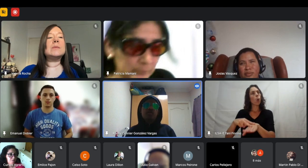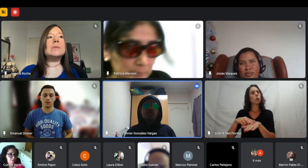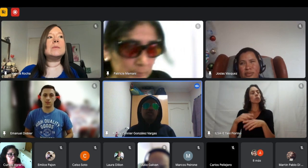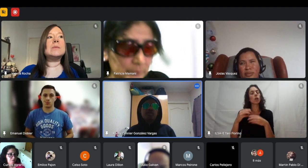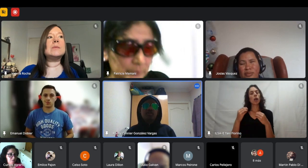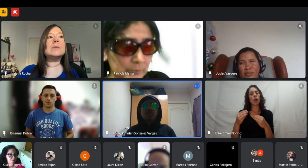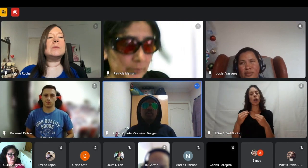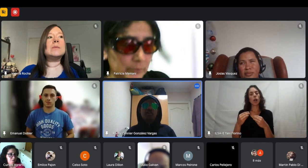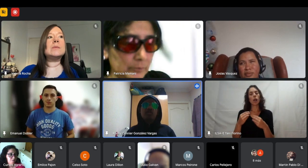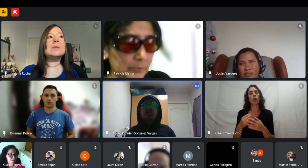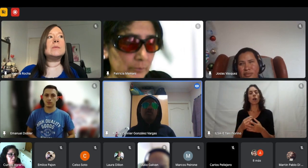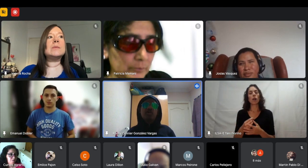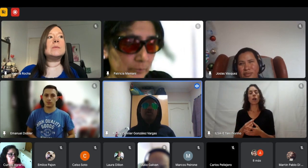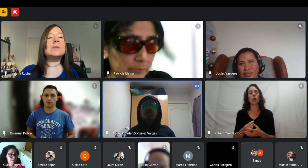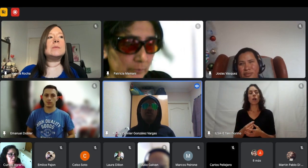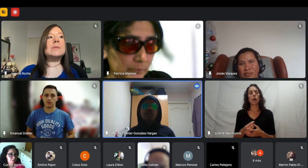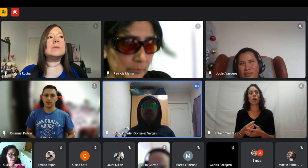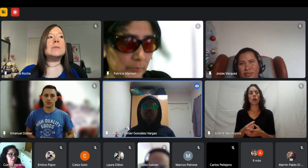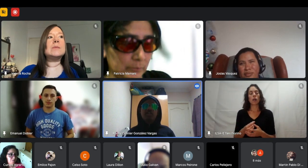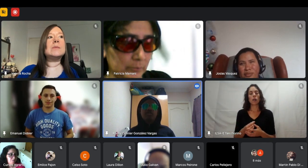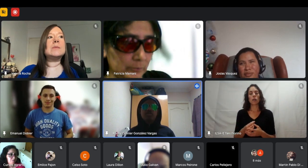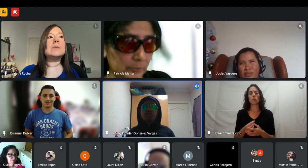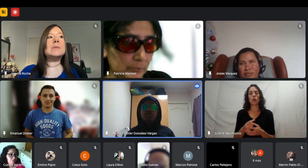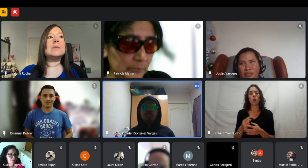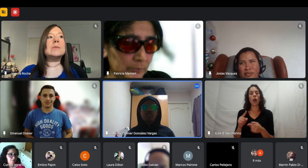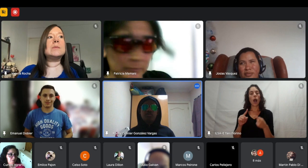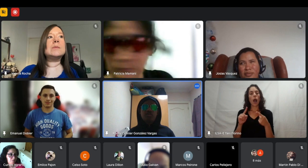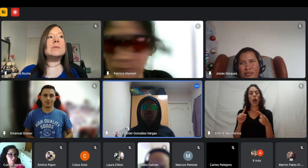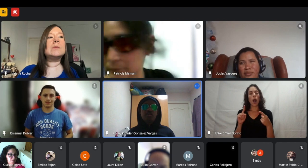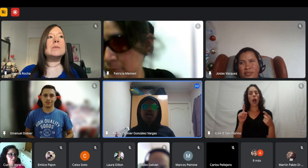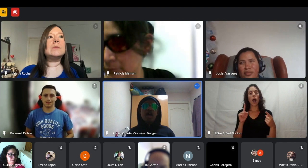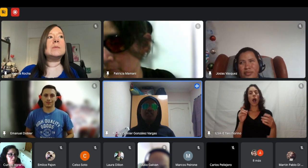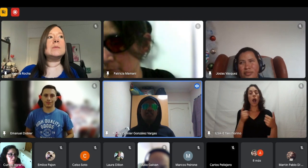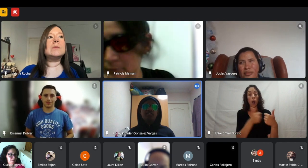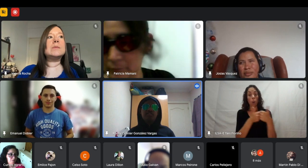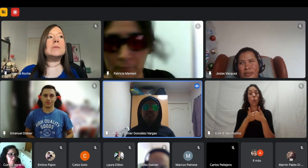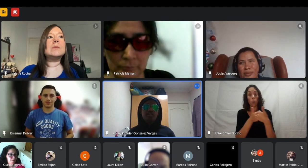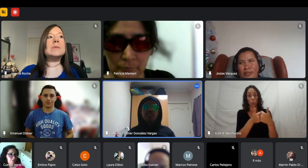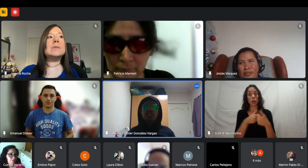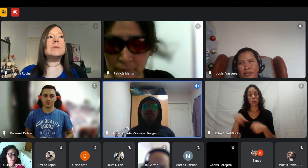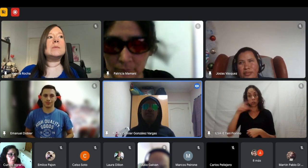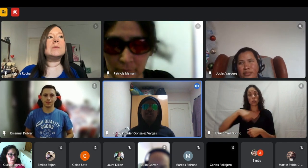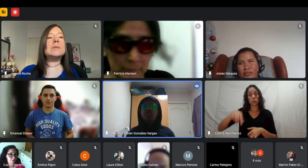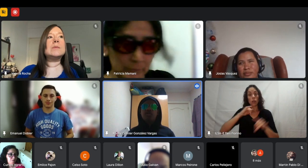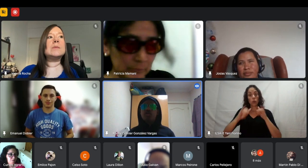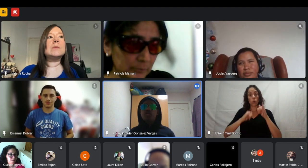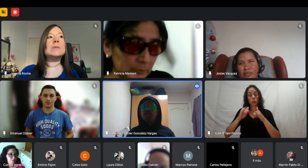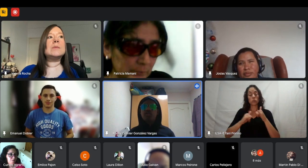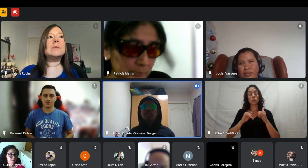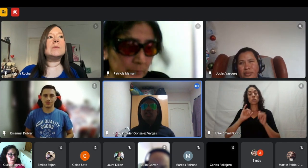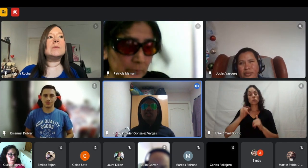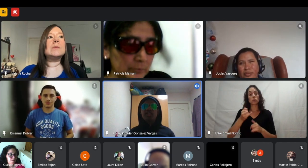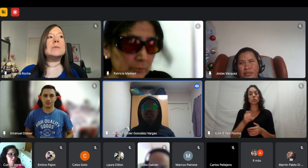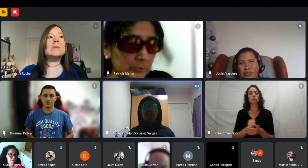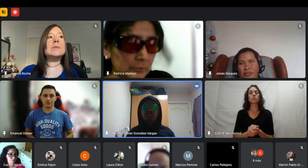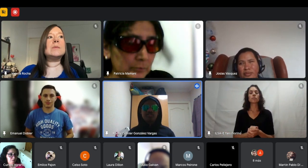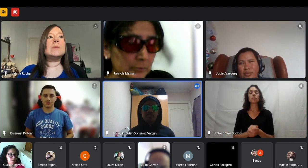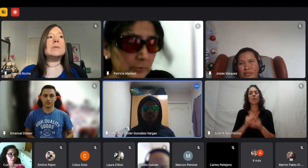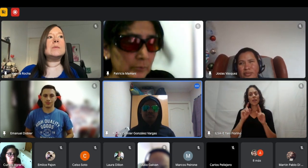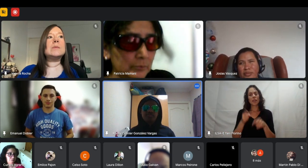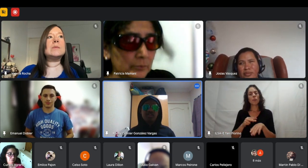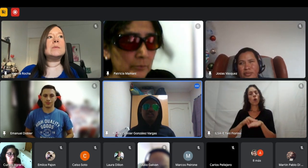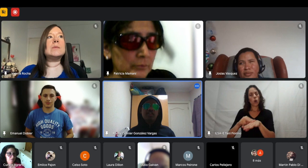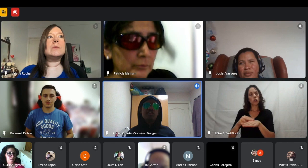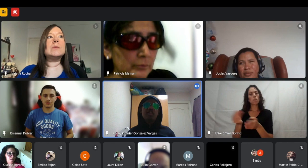antes que todo estoy de acuerdo con lo que han dicho antes y también uno de los consejos que daría